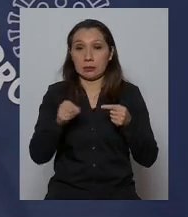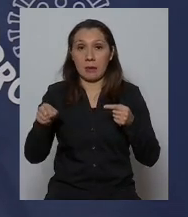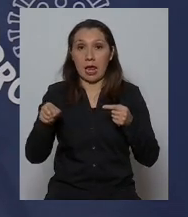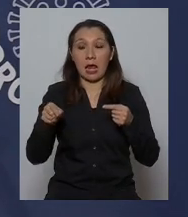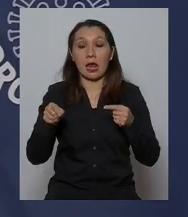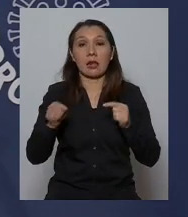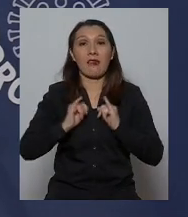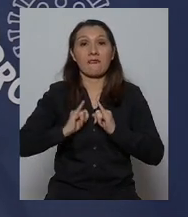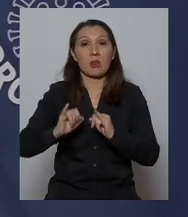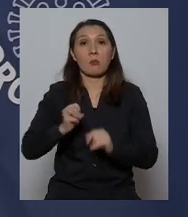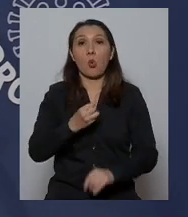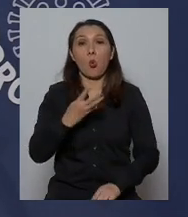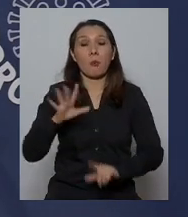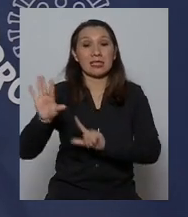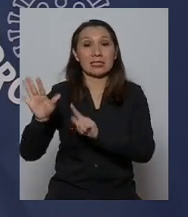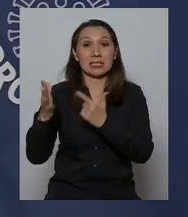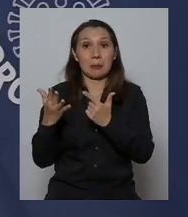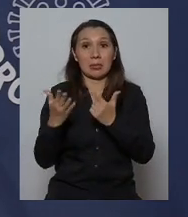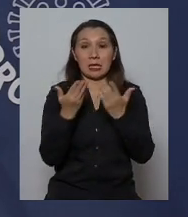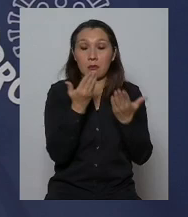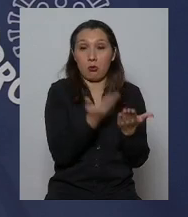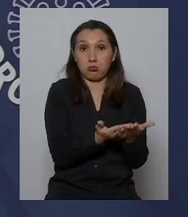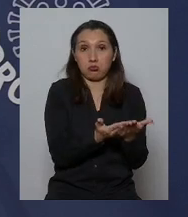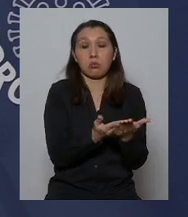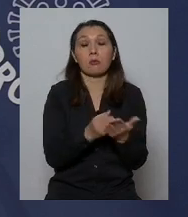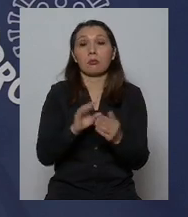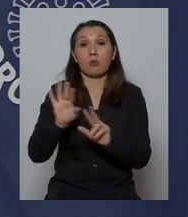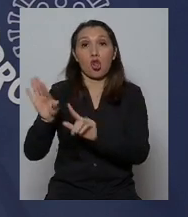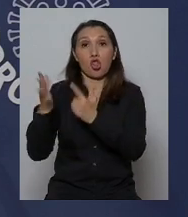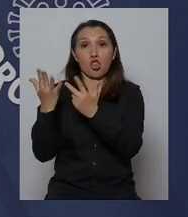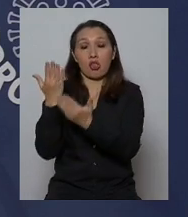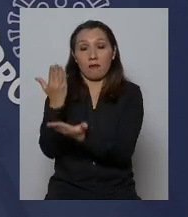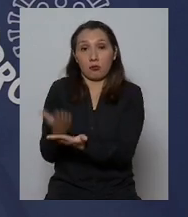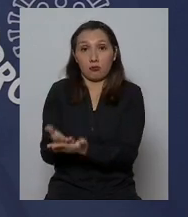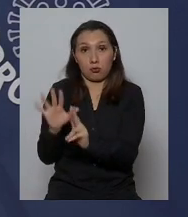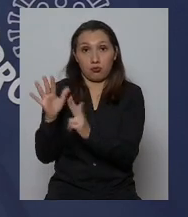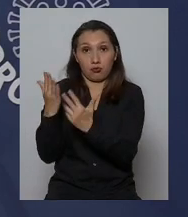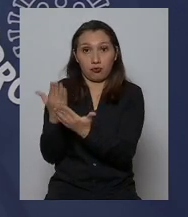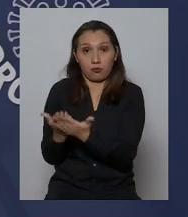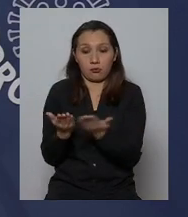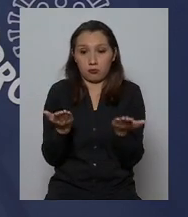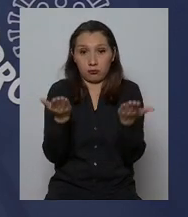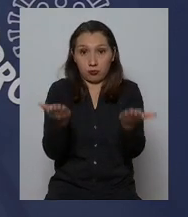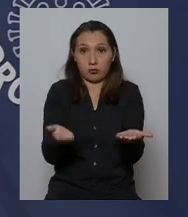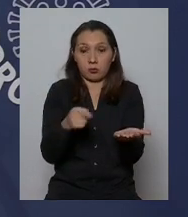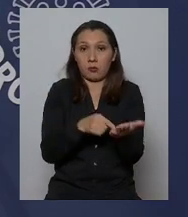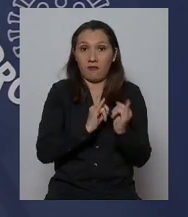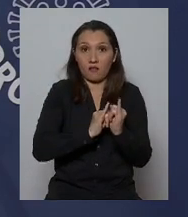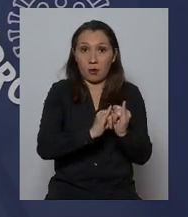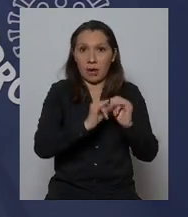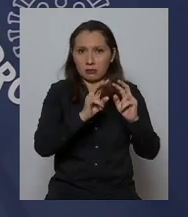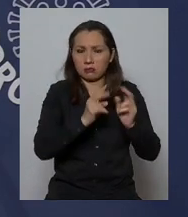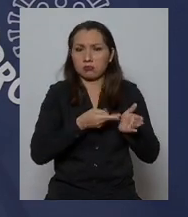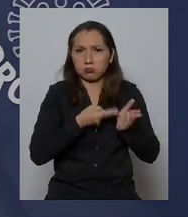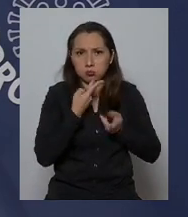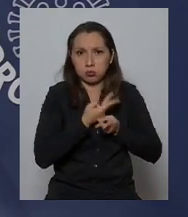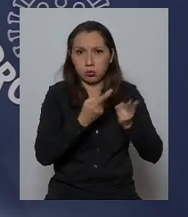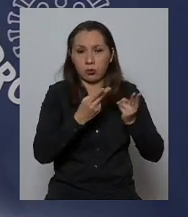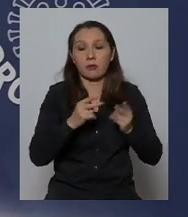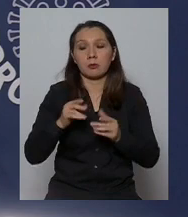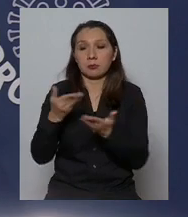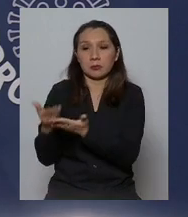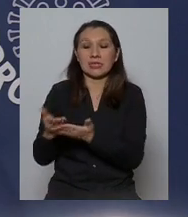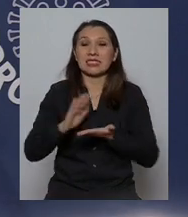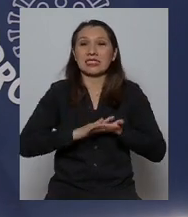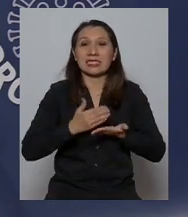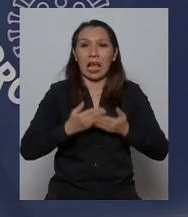al informe número séptimo y el informe número octavo quiero decir que en ambos informes tanto en el informe